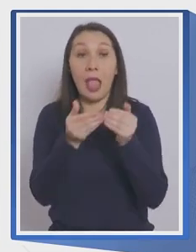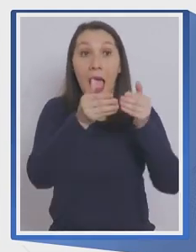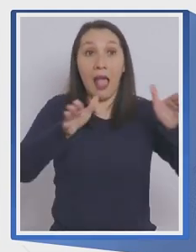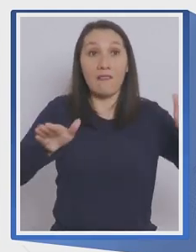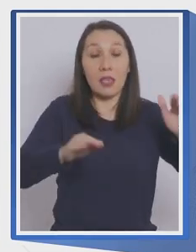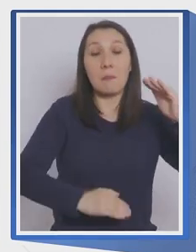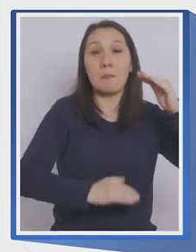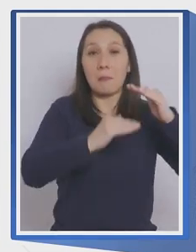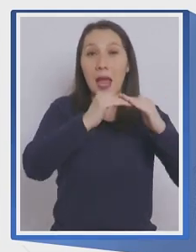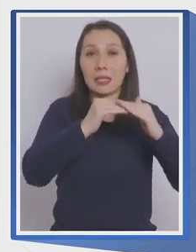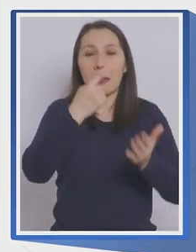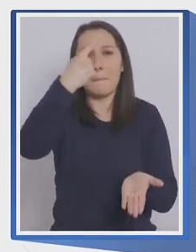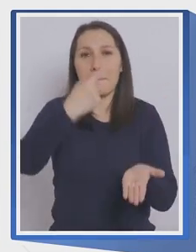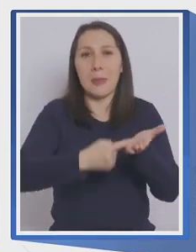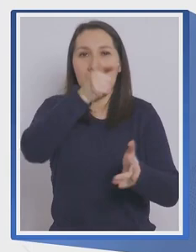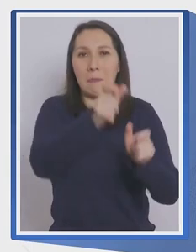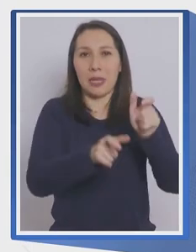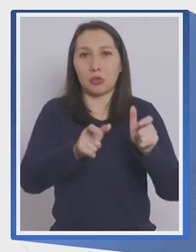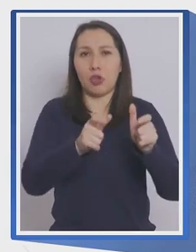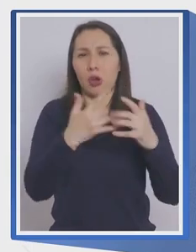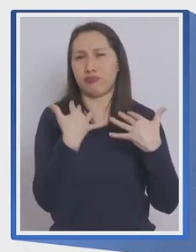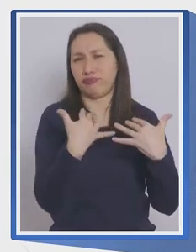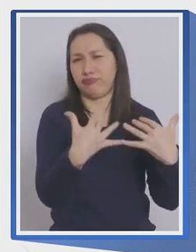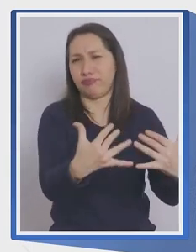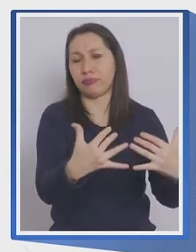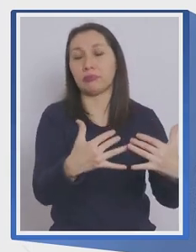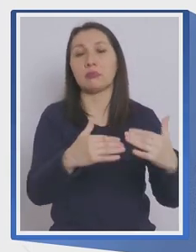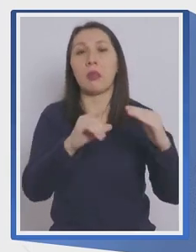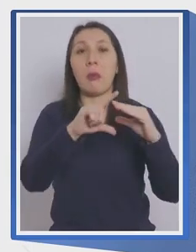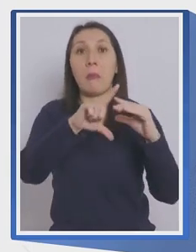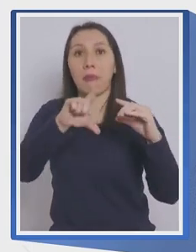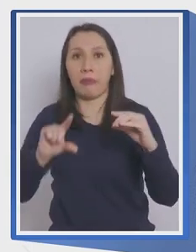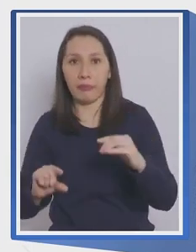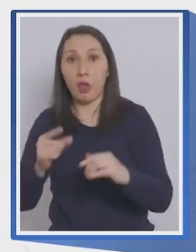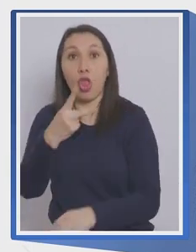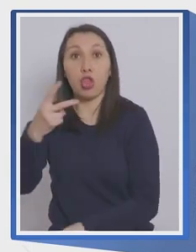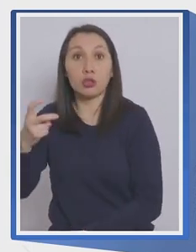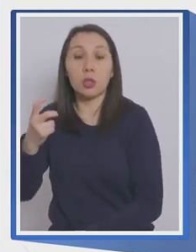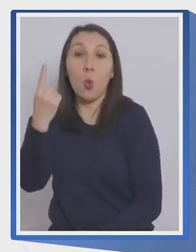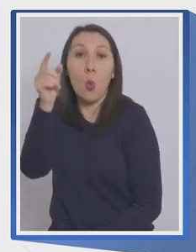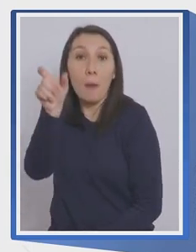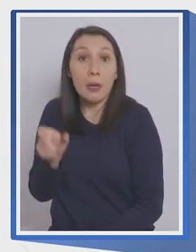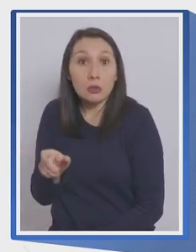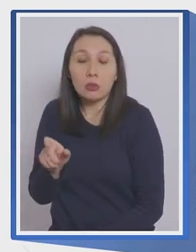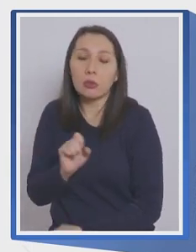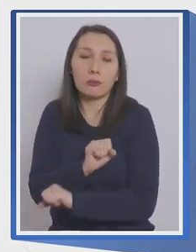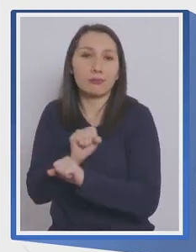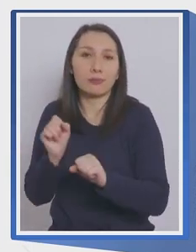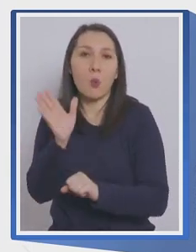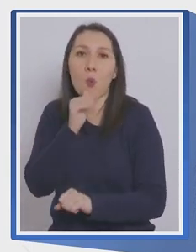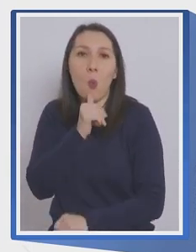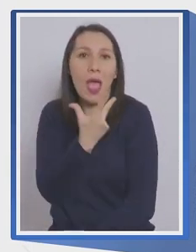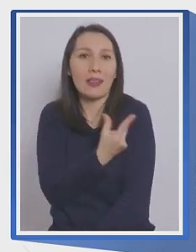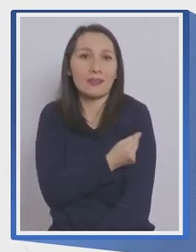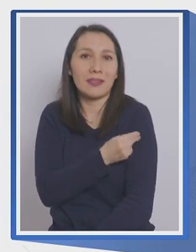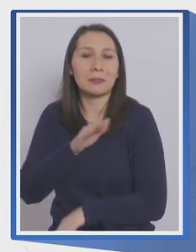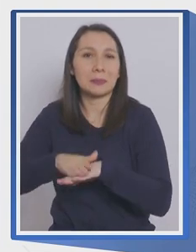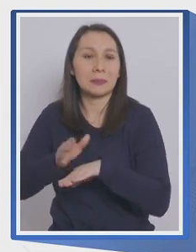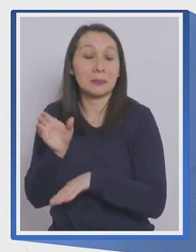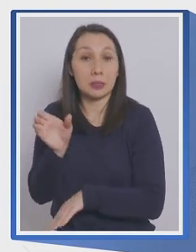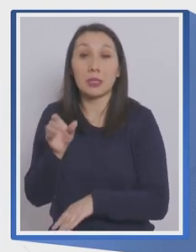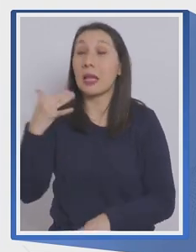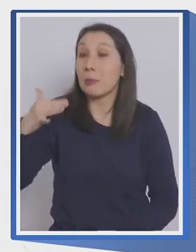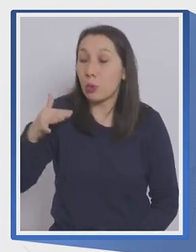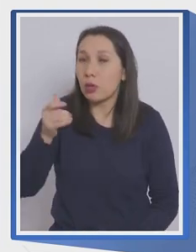permitirá un máximo de 1.000 personas por evento. Este aforo baja a 200 en caso de que una sola persona no cuente con su pase. Esto es bien